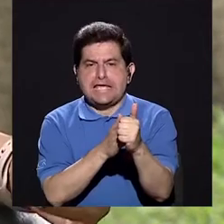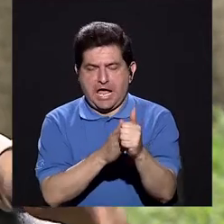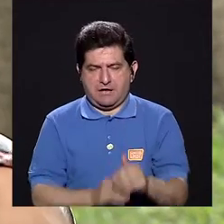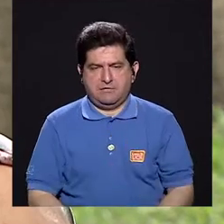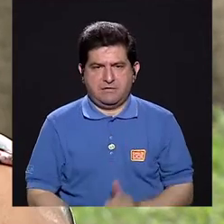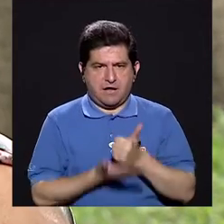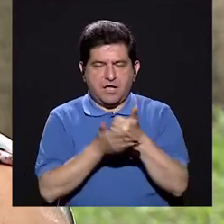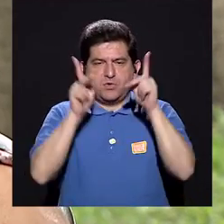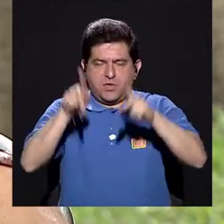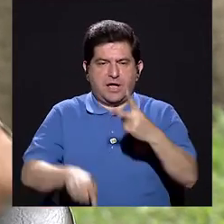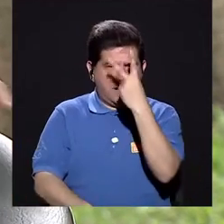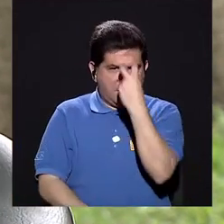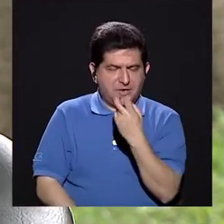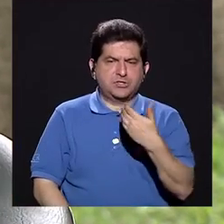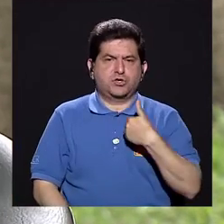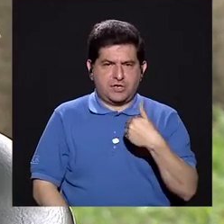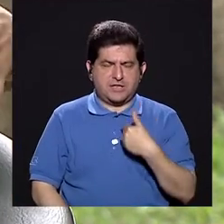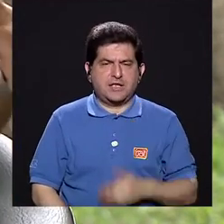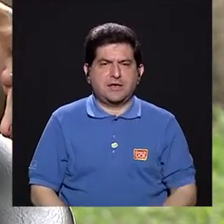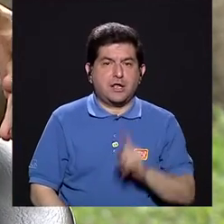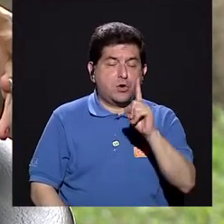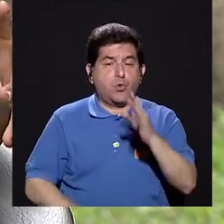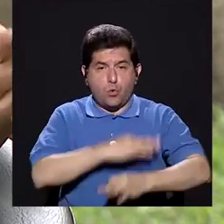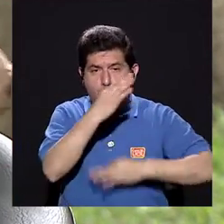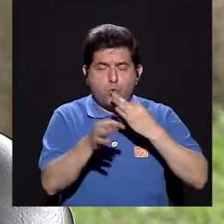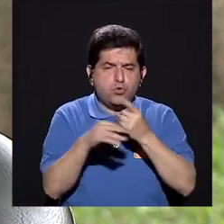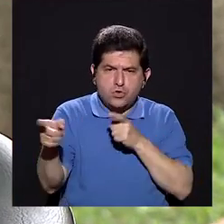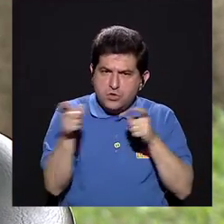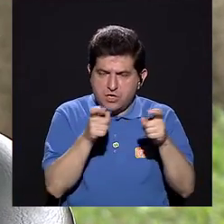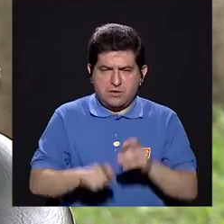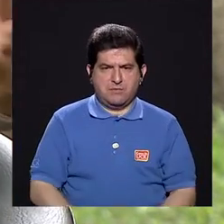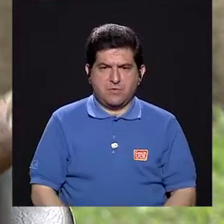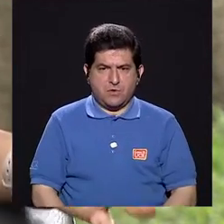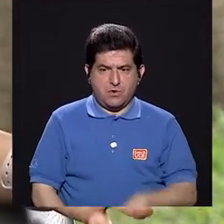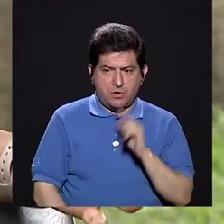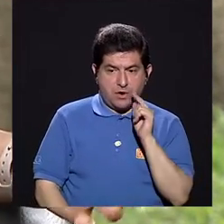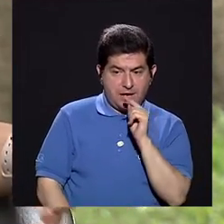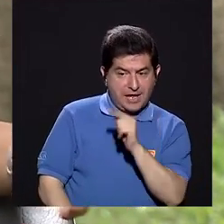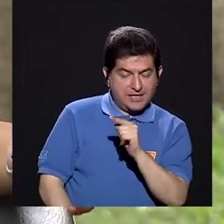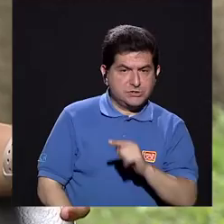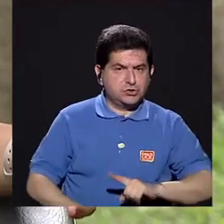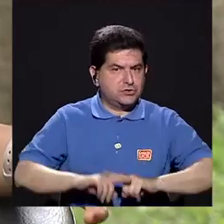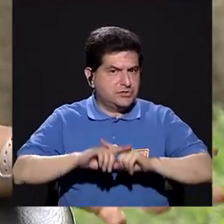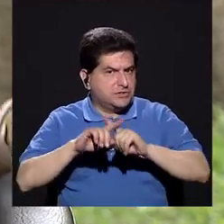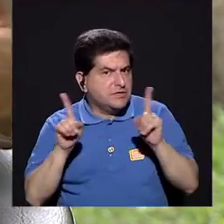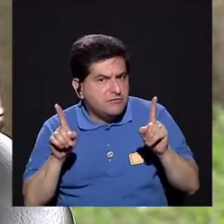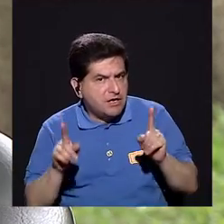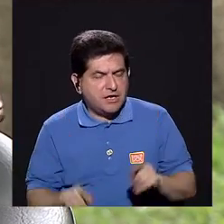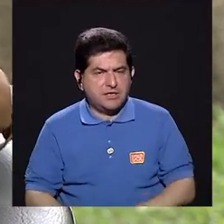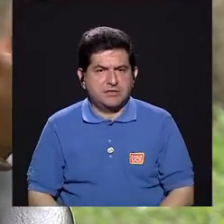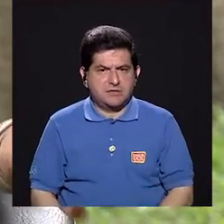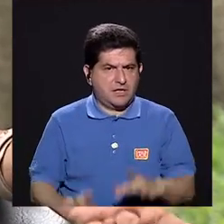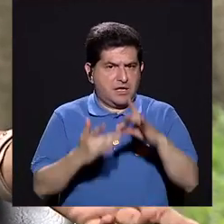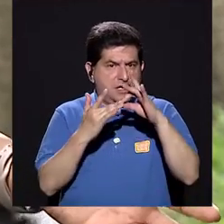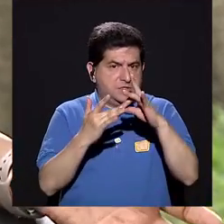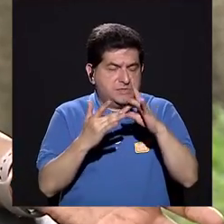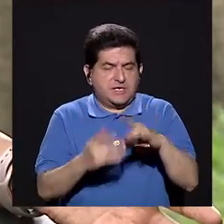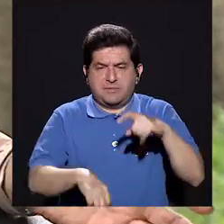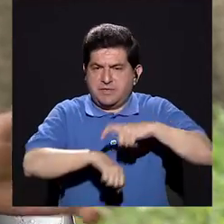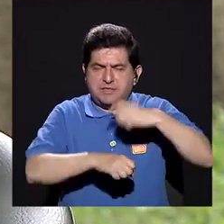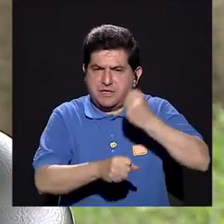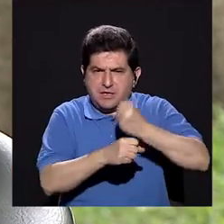o los que asisten a las personas ciegas, tienen un tipo de manejo. Yo quisiera saber si ellos tienen un tipo de manejo especial, sobre todo cuando están trabajando.